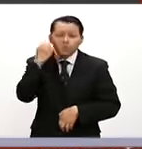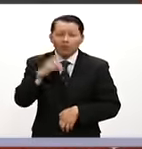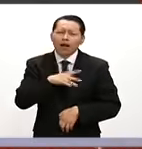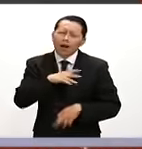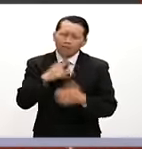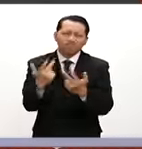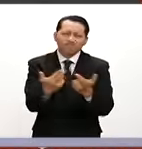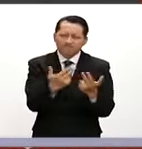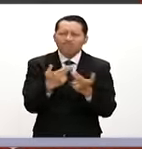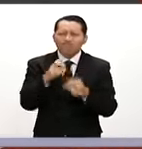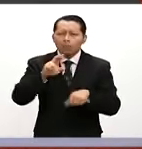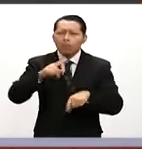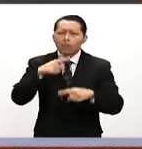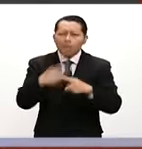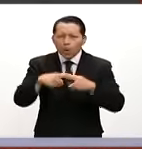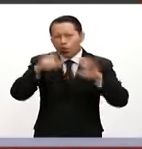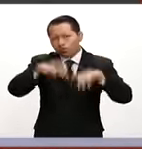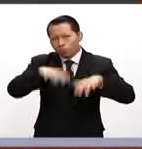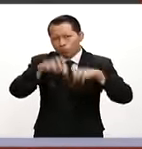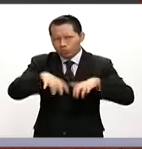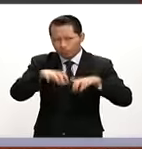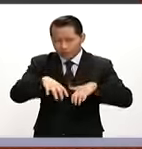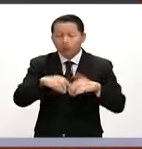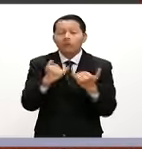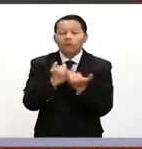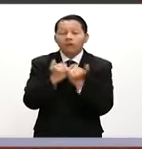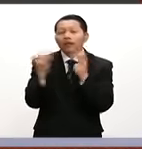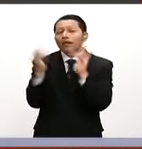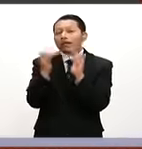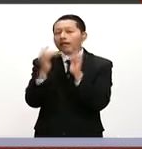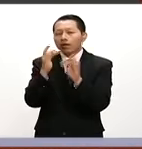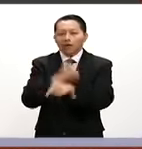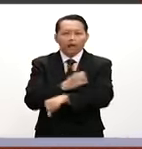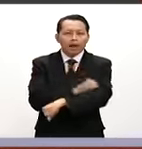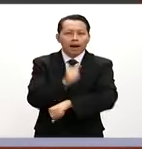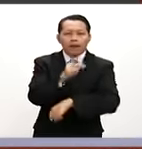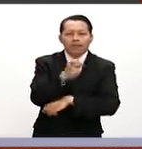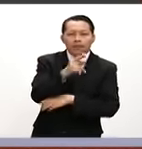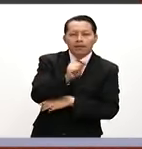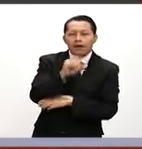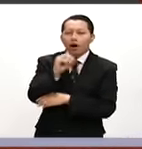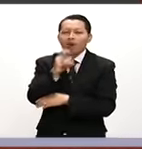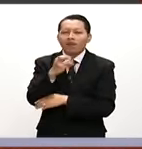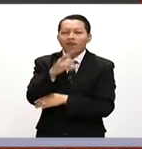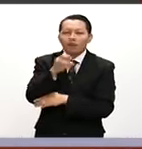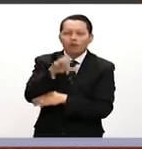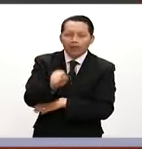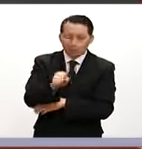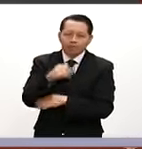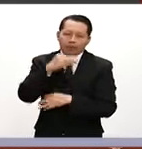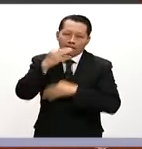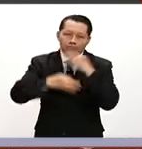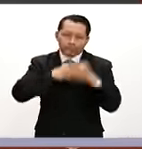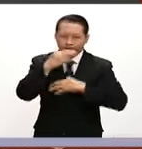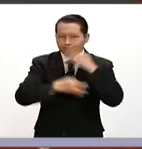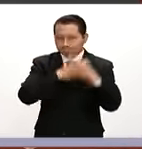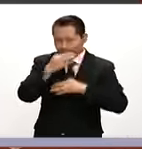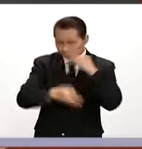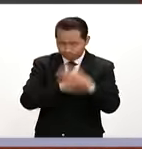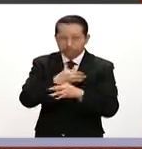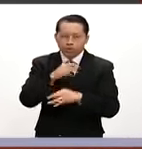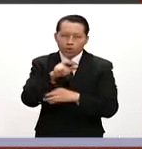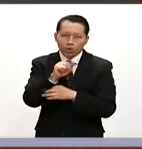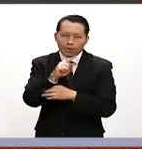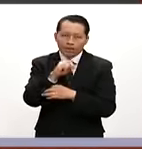inundaciones. Pero nos vamos a enlazar con nuestra compañera periodista Adriana Covarrubias, corresponsal de Notimex, para que nos digas,